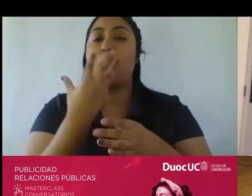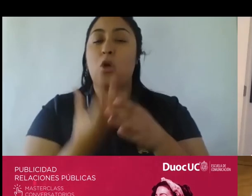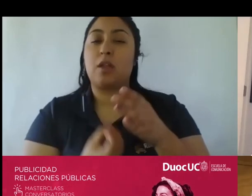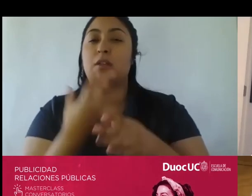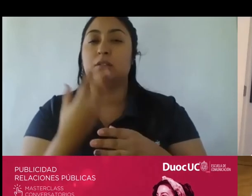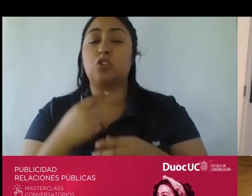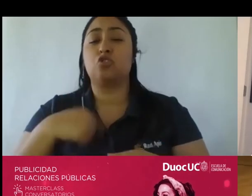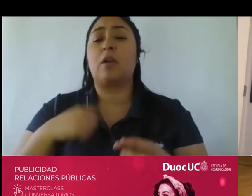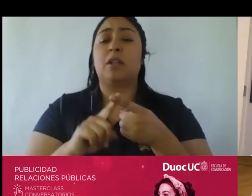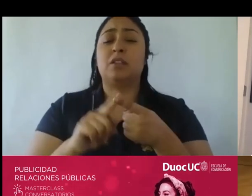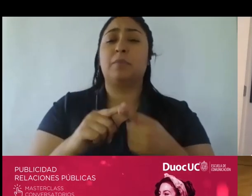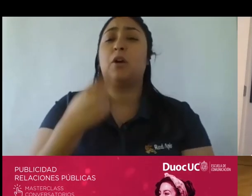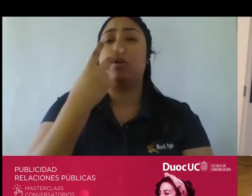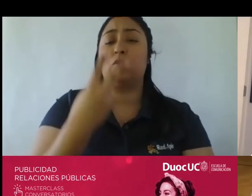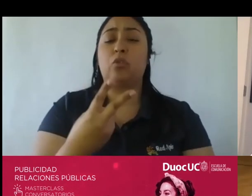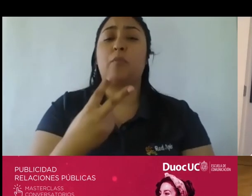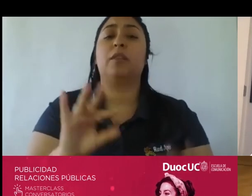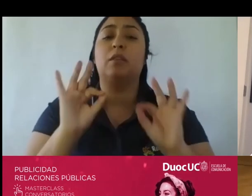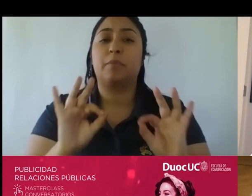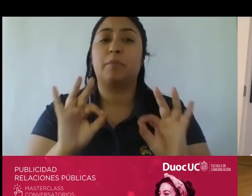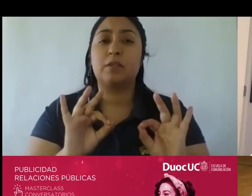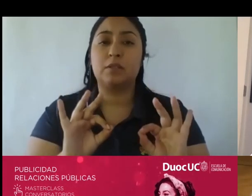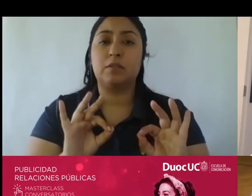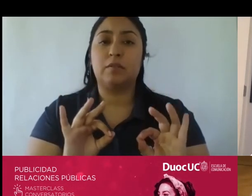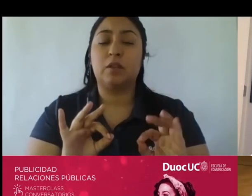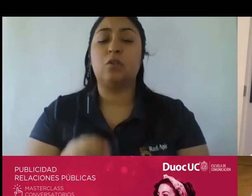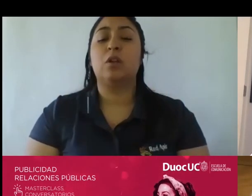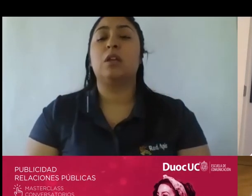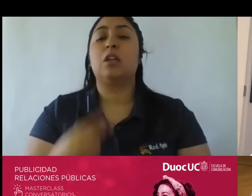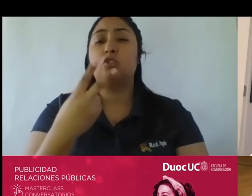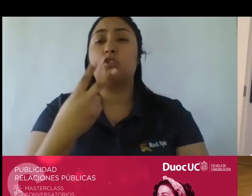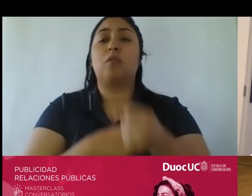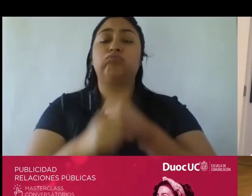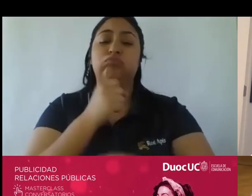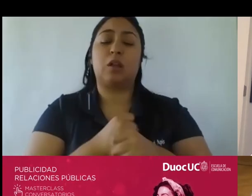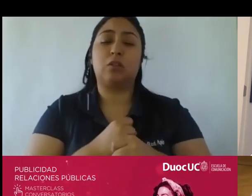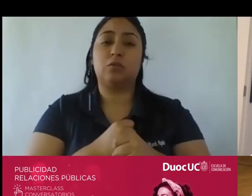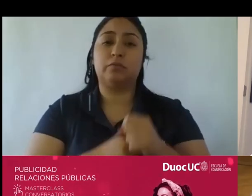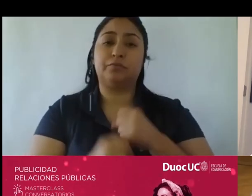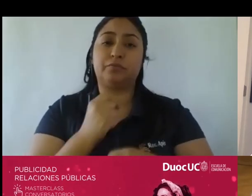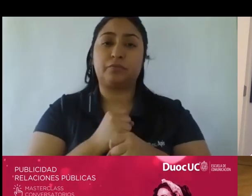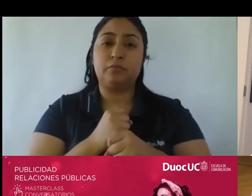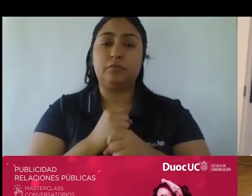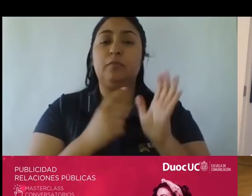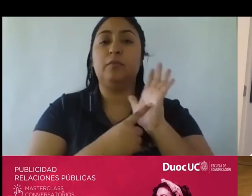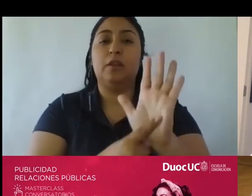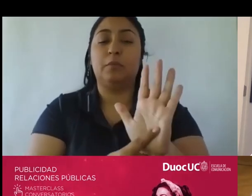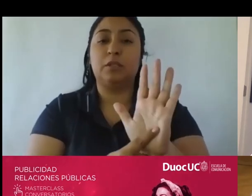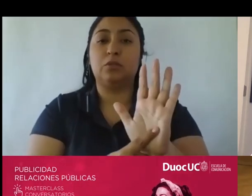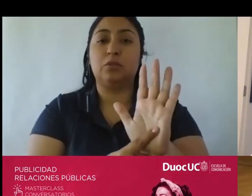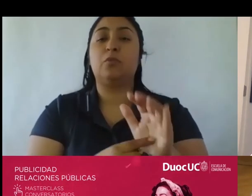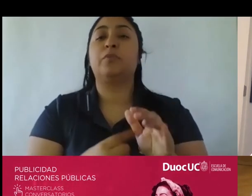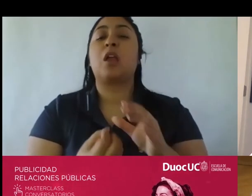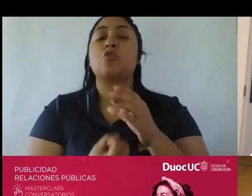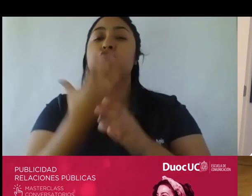en lo específico y hace dos años atrás se presentó una nueva versión del código que por ejemplo